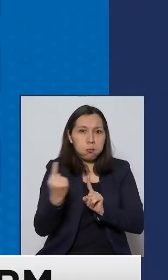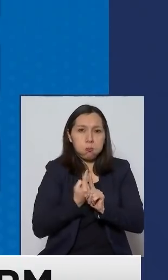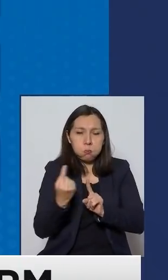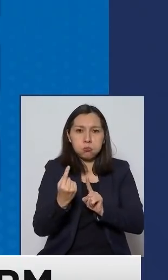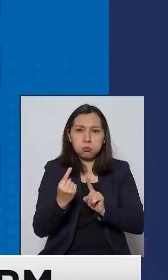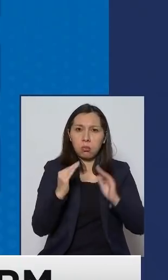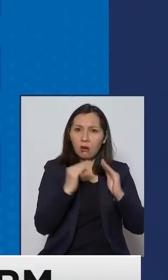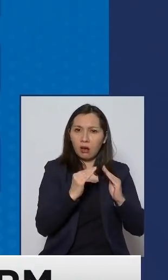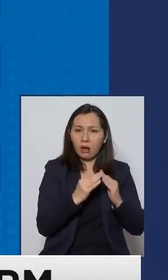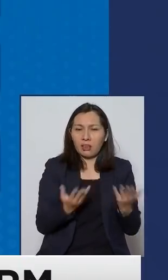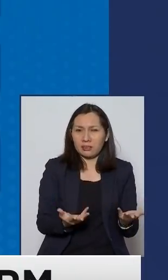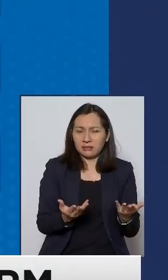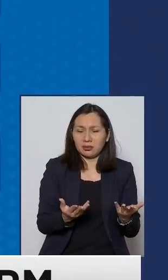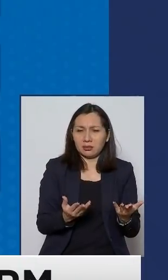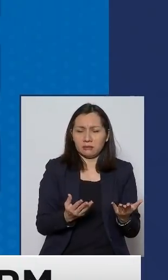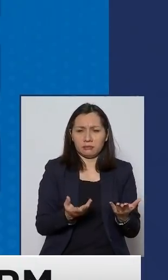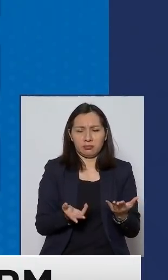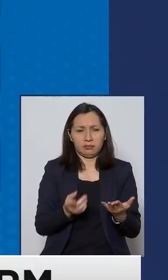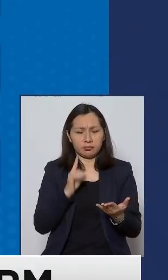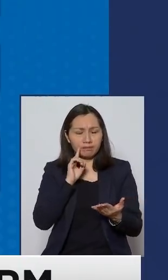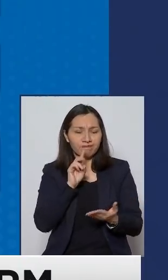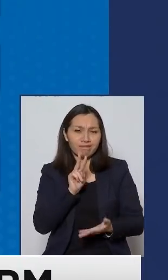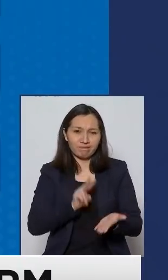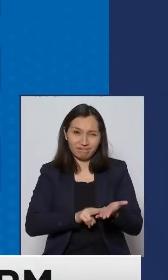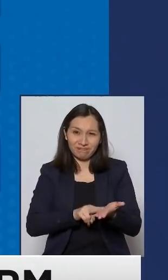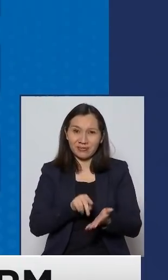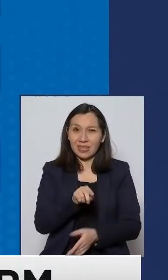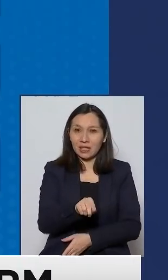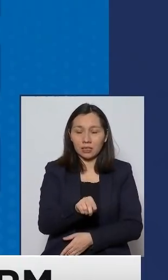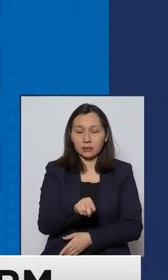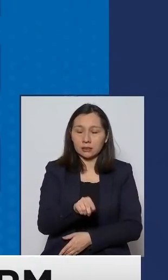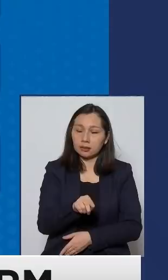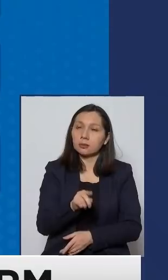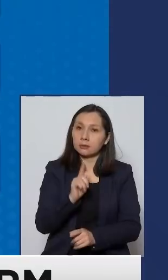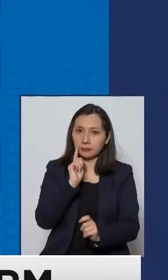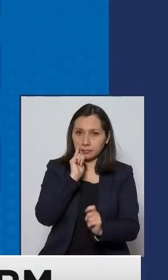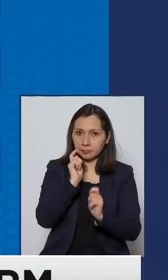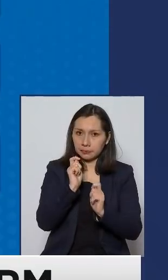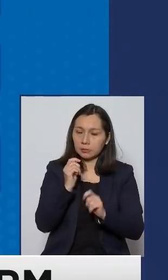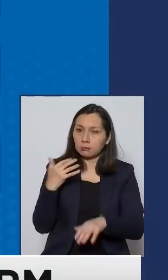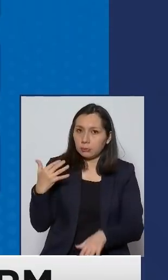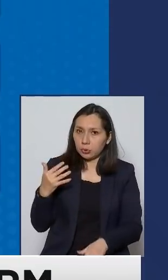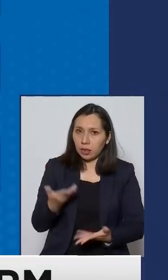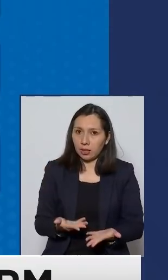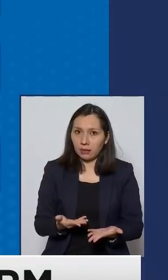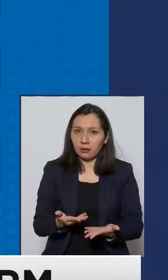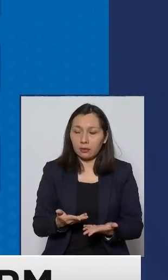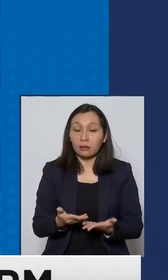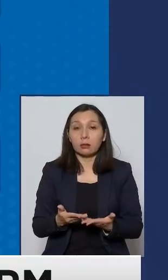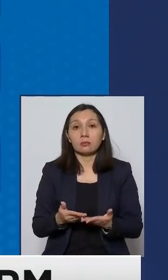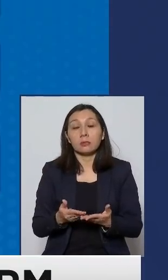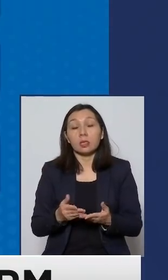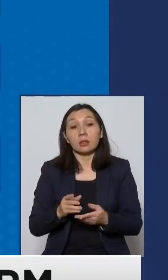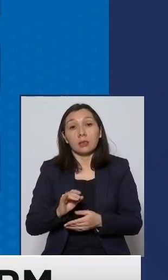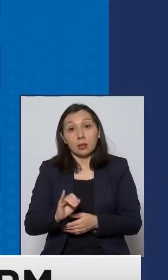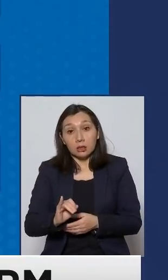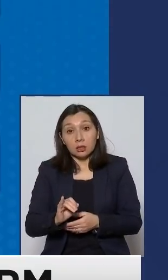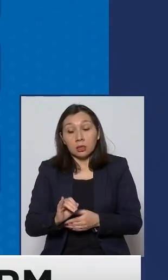sus domicilios lo que evidentemente es un factor importante y si nos